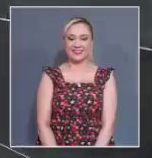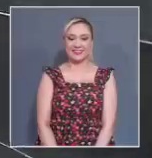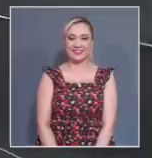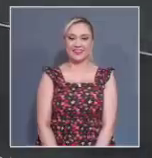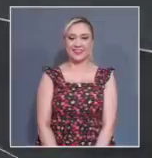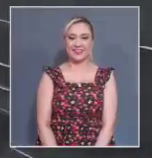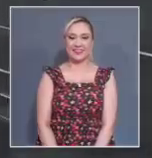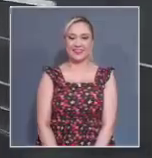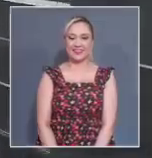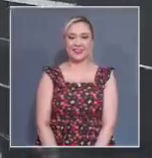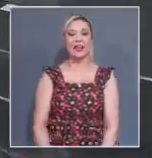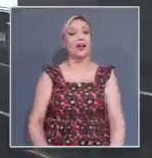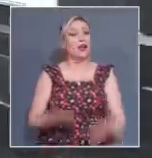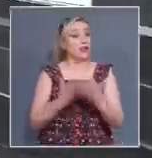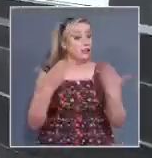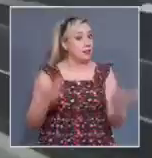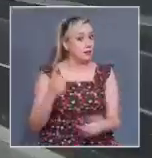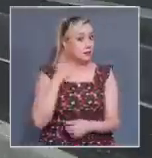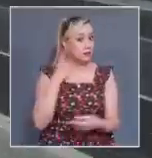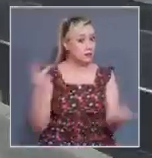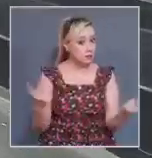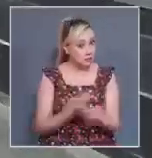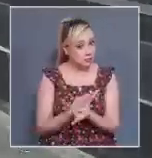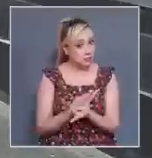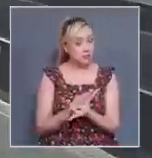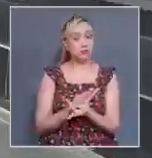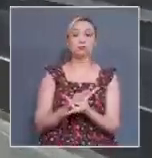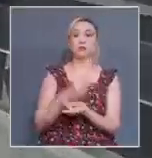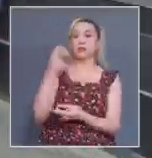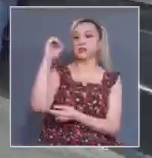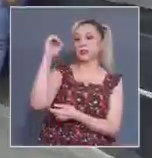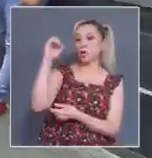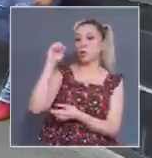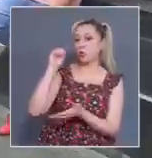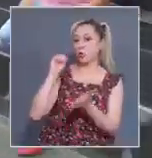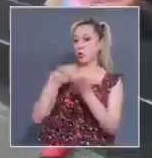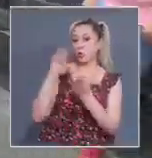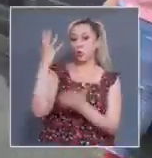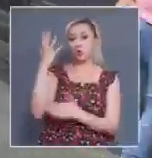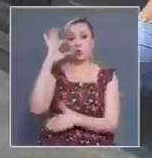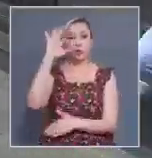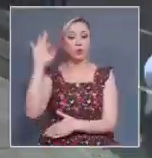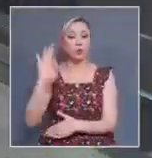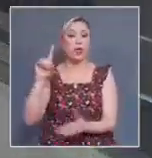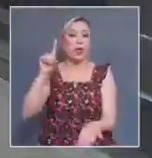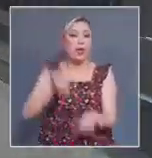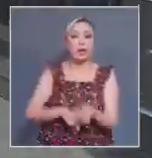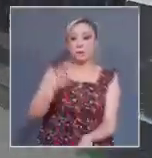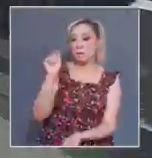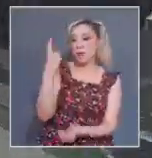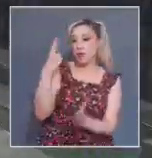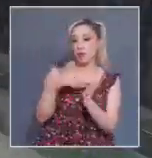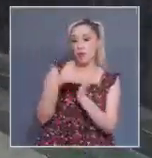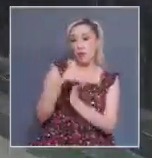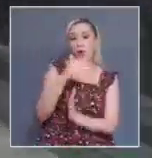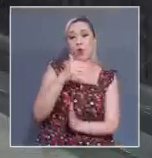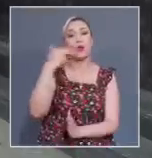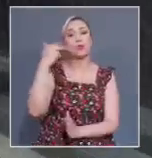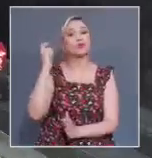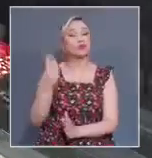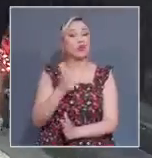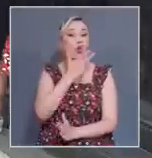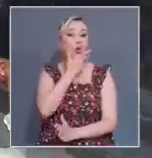Al regresar, solo el 0.5% de los poco más de 21 millones de hombres que tienen hijos son padres